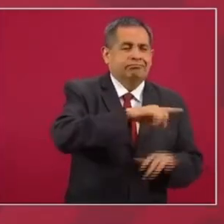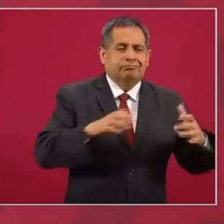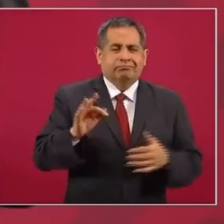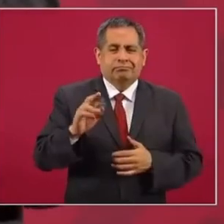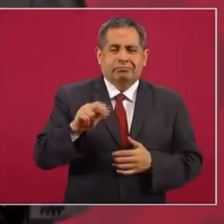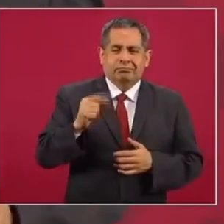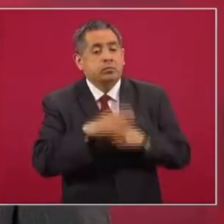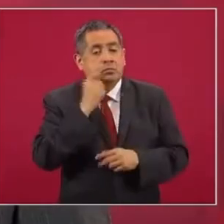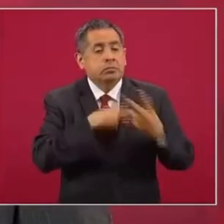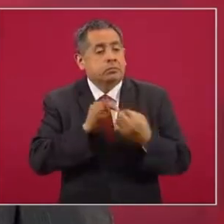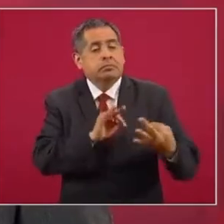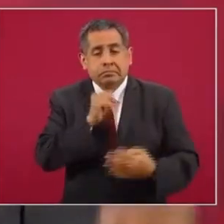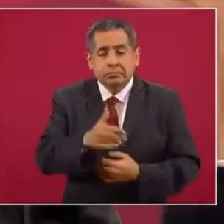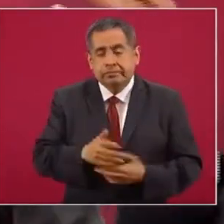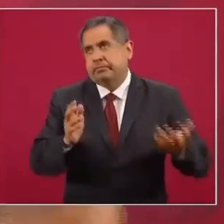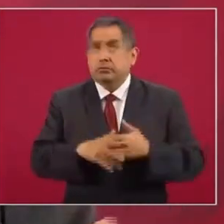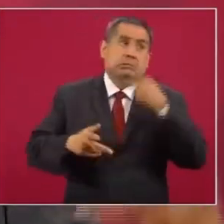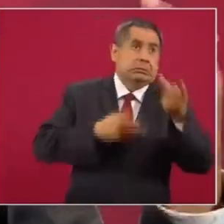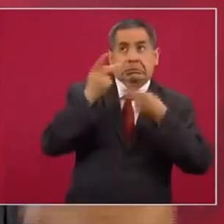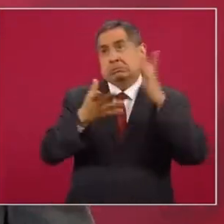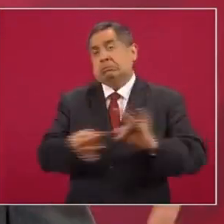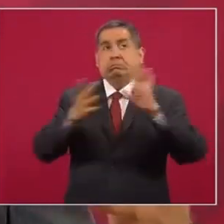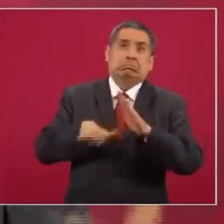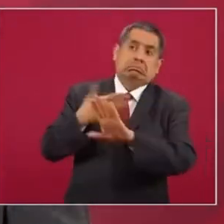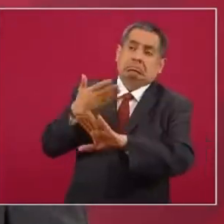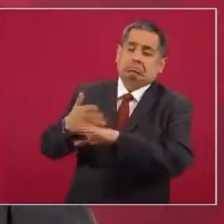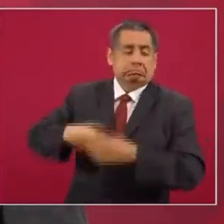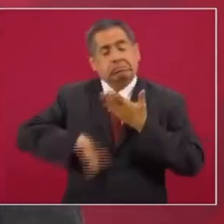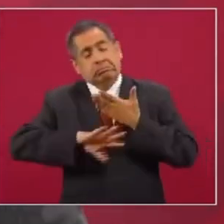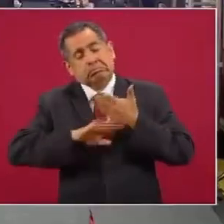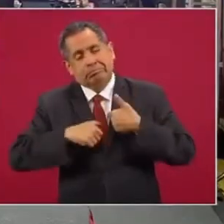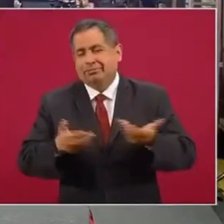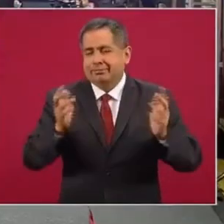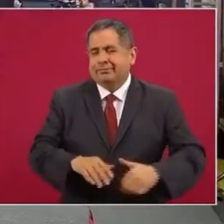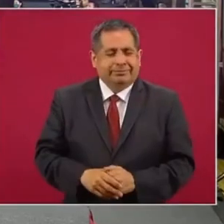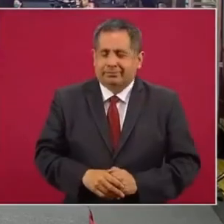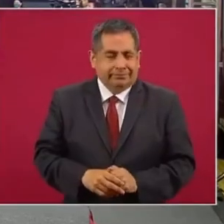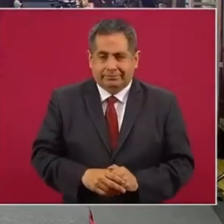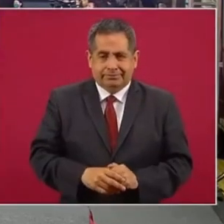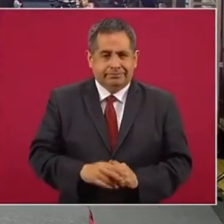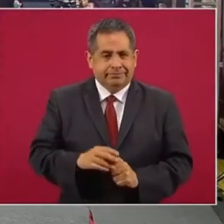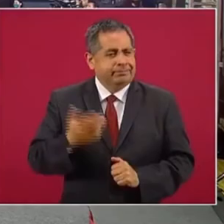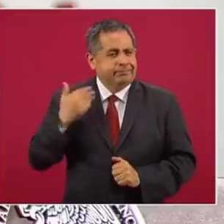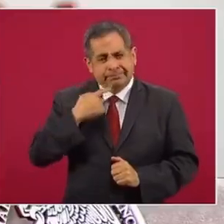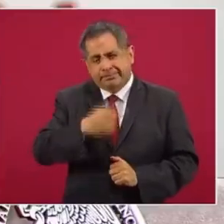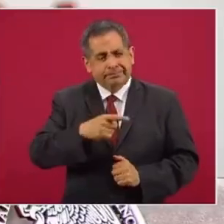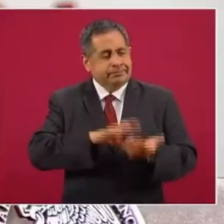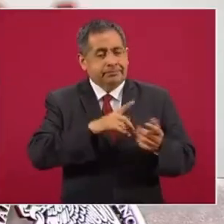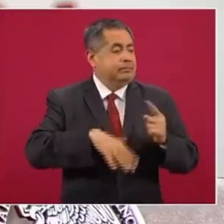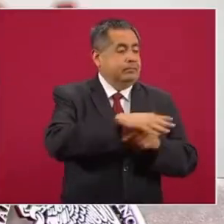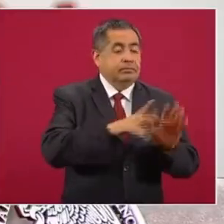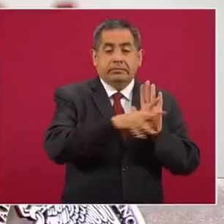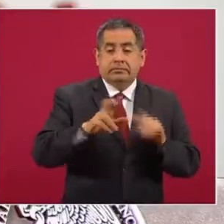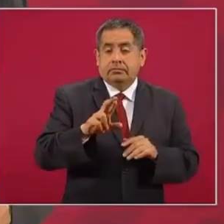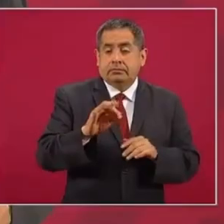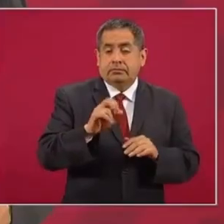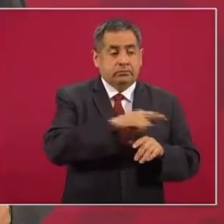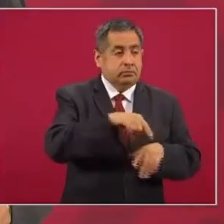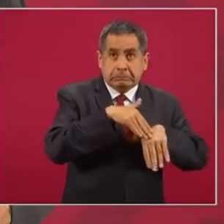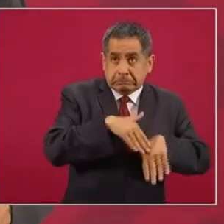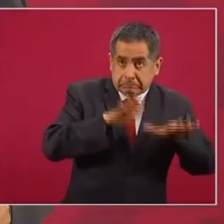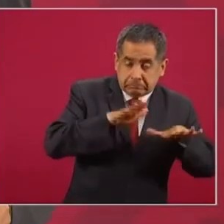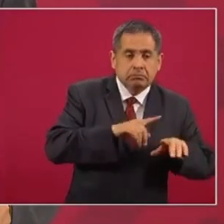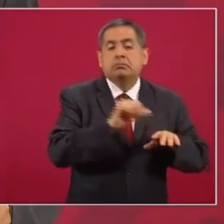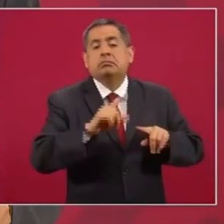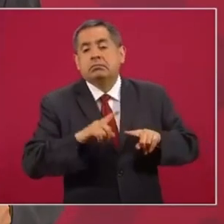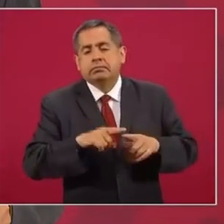Frena 1 y del Frena 2. Pero si hay una campaña, es que, ya lo dije, el ídolo de la reforma,